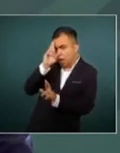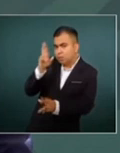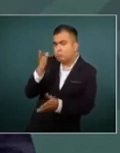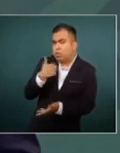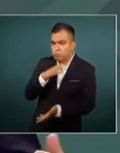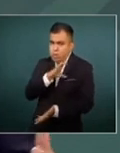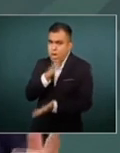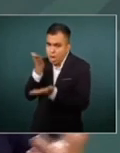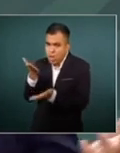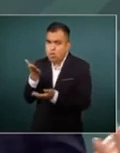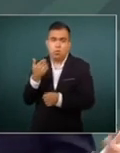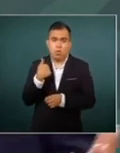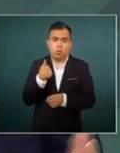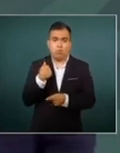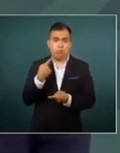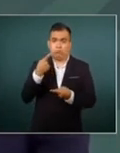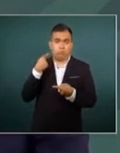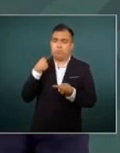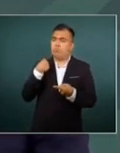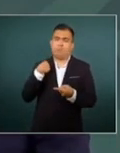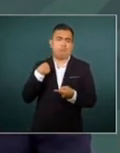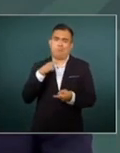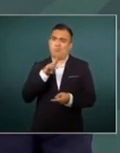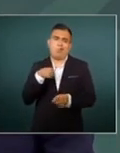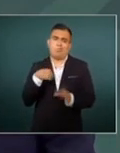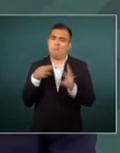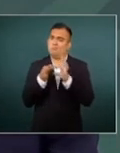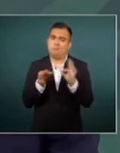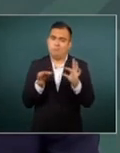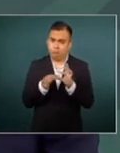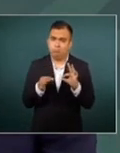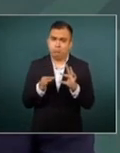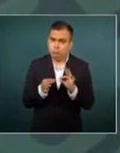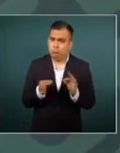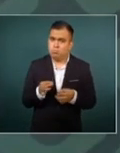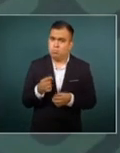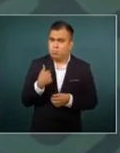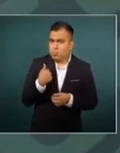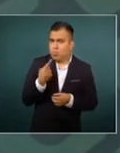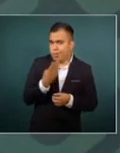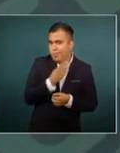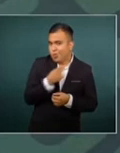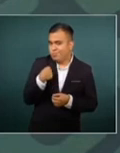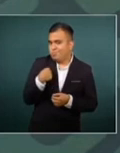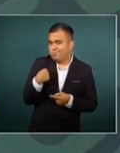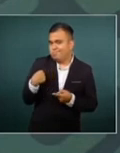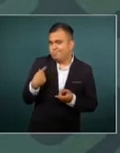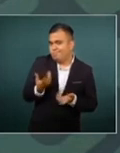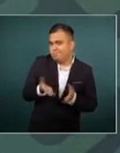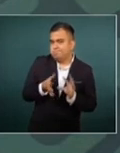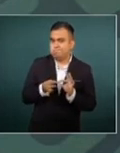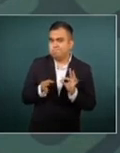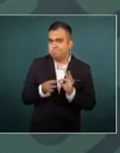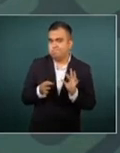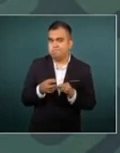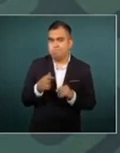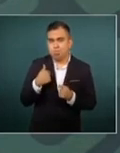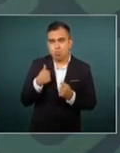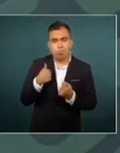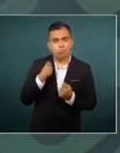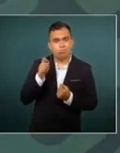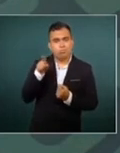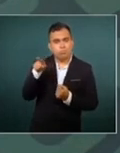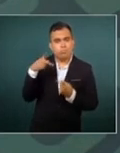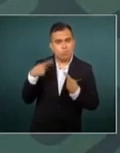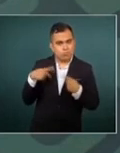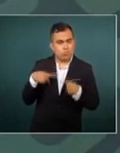nunca lo dije también en mi discurso qué bueno que lo puse entre otras cosas que el hecho de que yo admira personajes como los